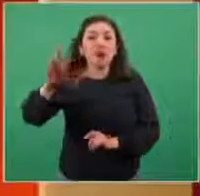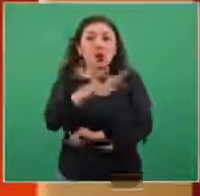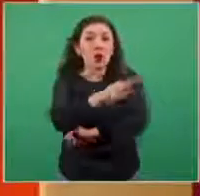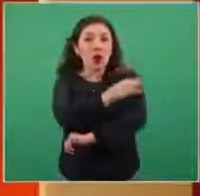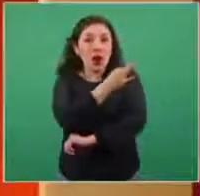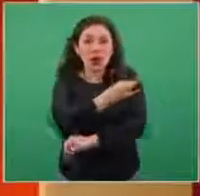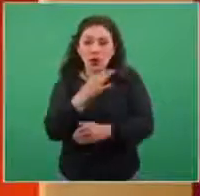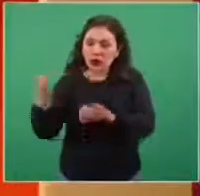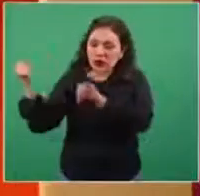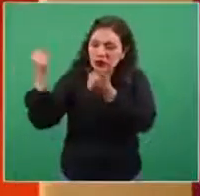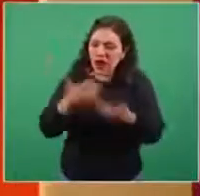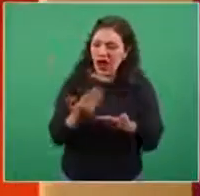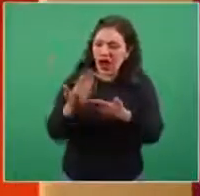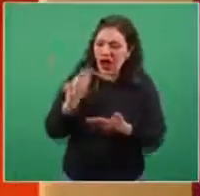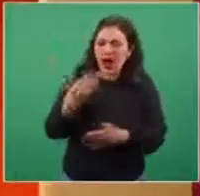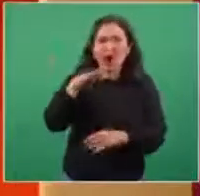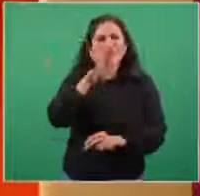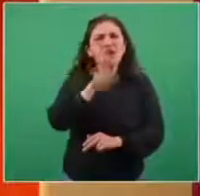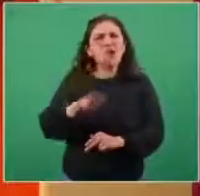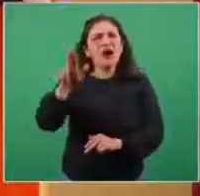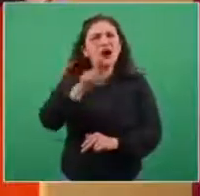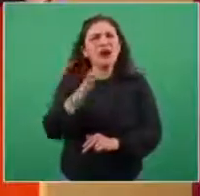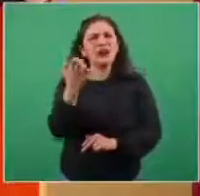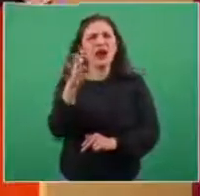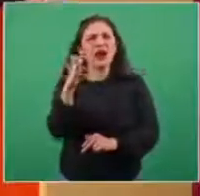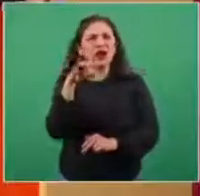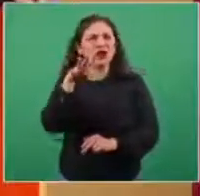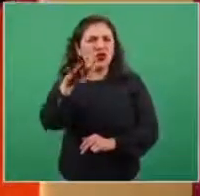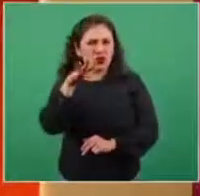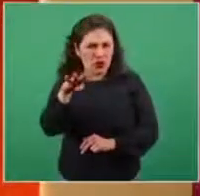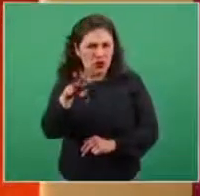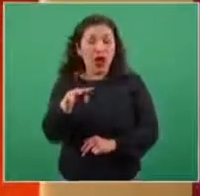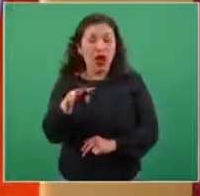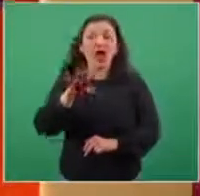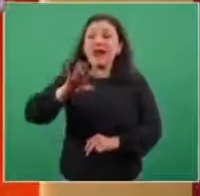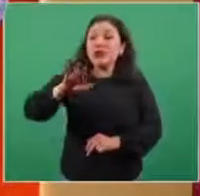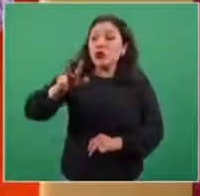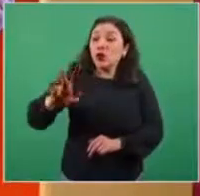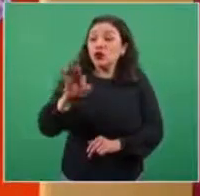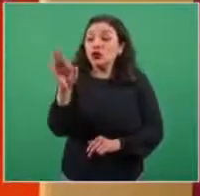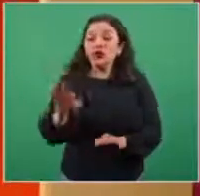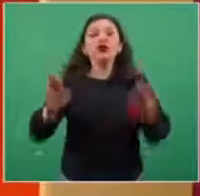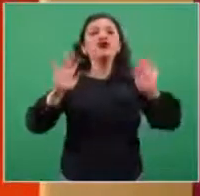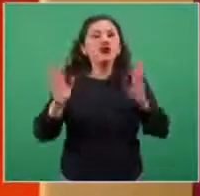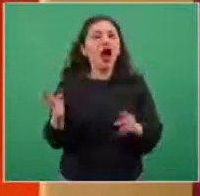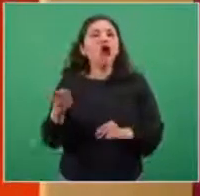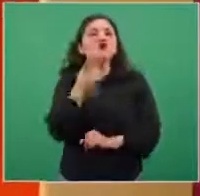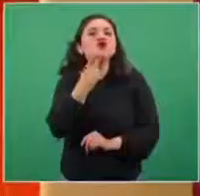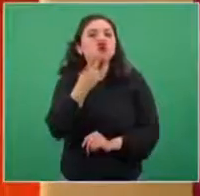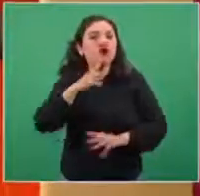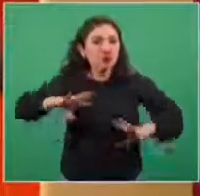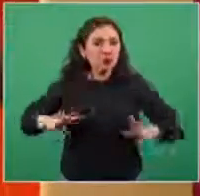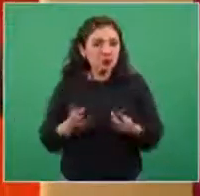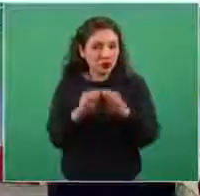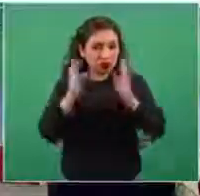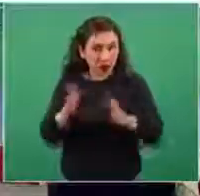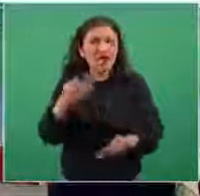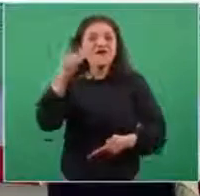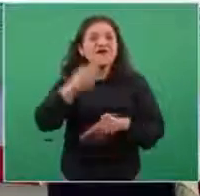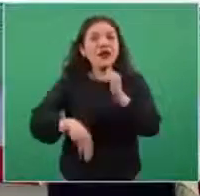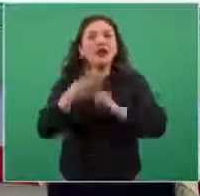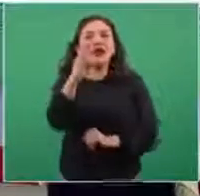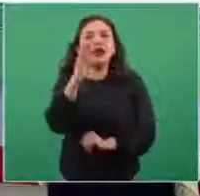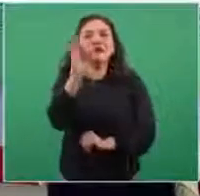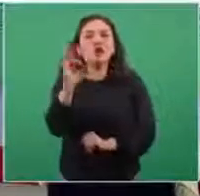que llegó el martes 19 de enero, 58 por ciento ya ha sido utilizado y 3 por ciento es esta